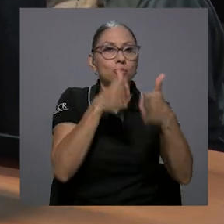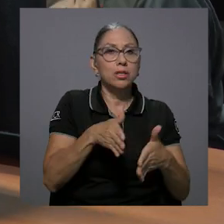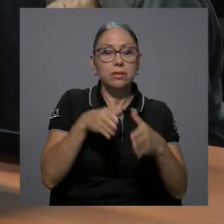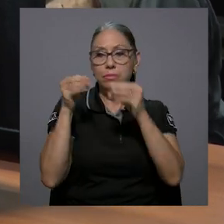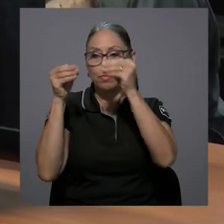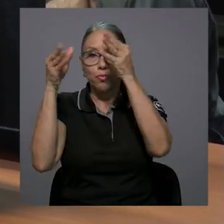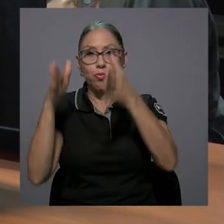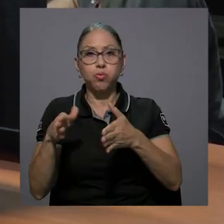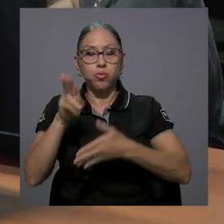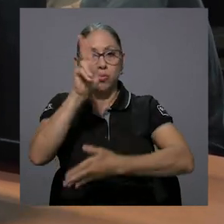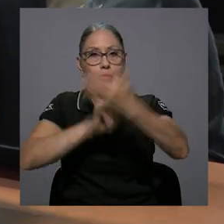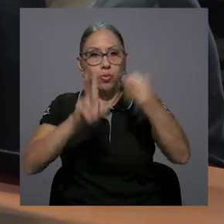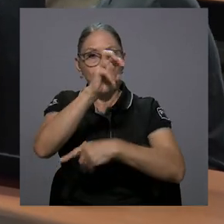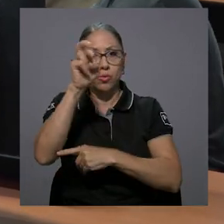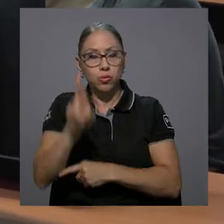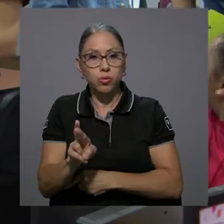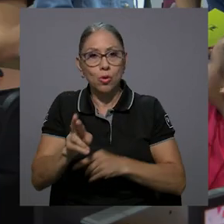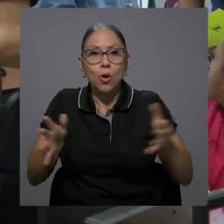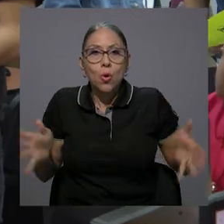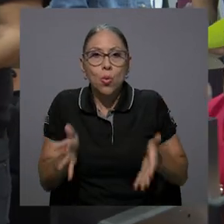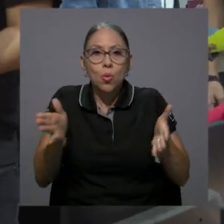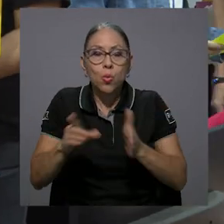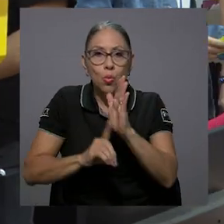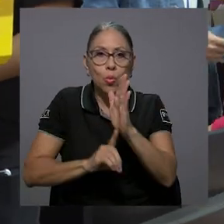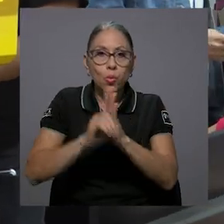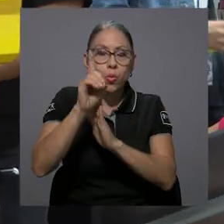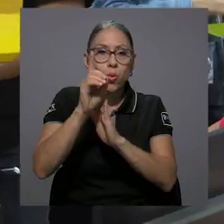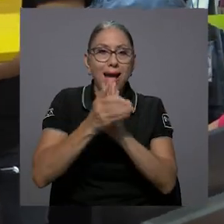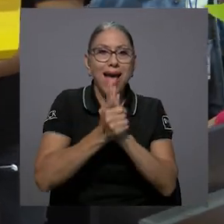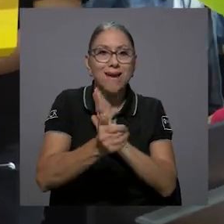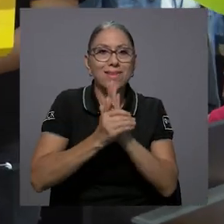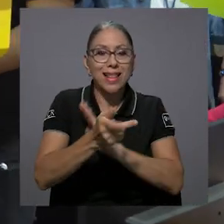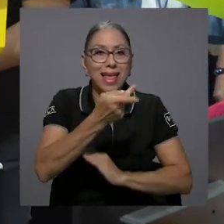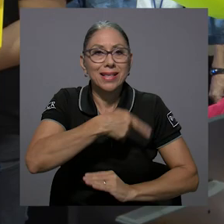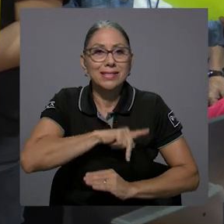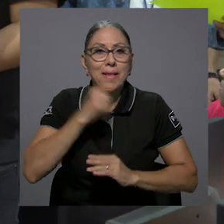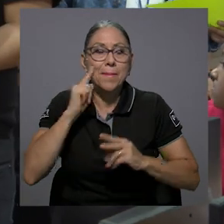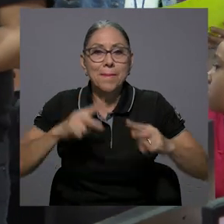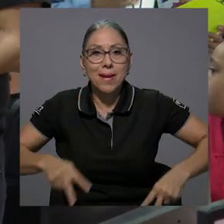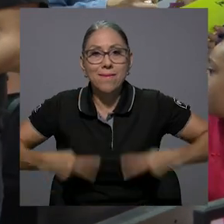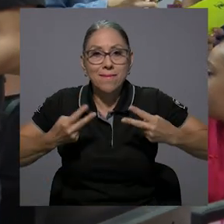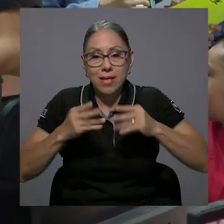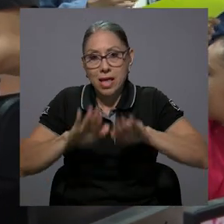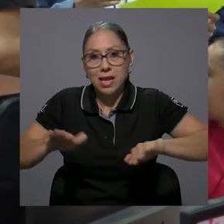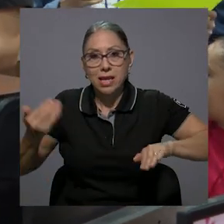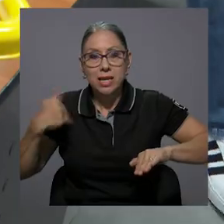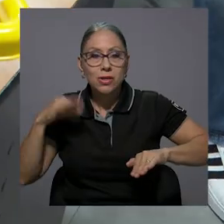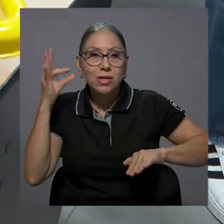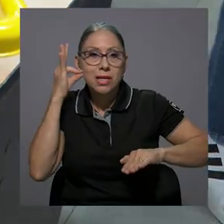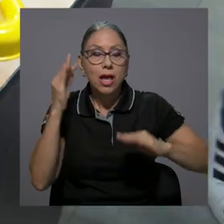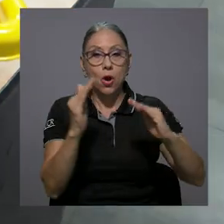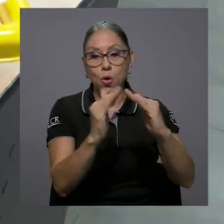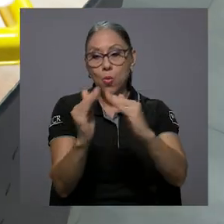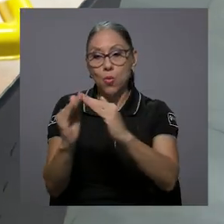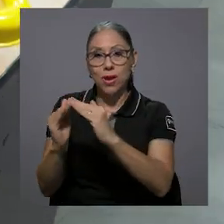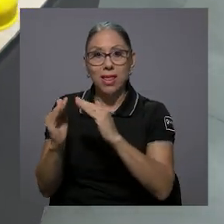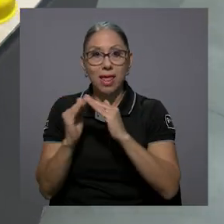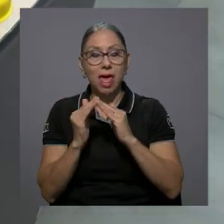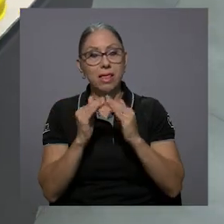profesores de la Universidad de Costa Rica impulsan el desarrollo de habilidades blandas en niñas y niños de comunidades